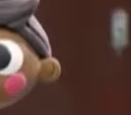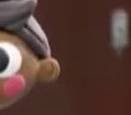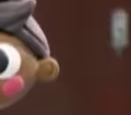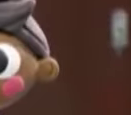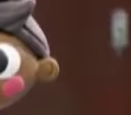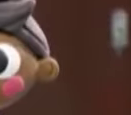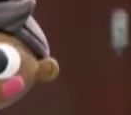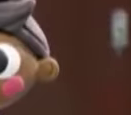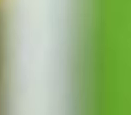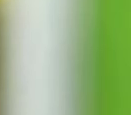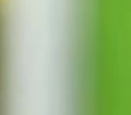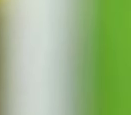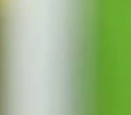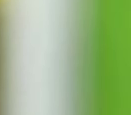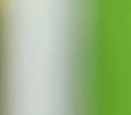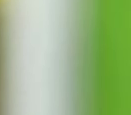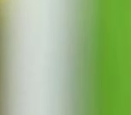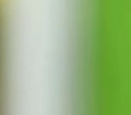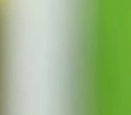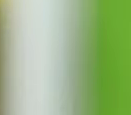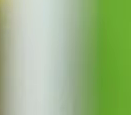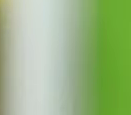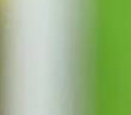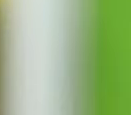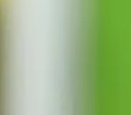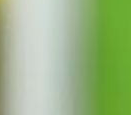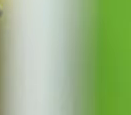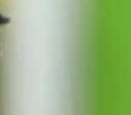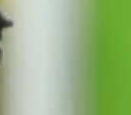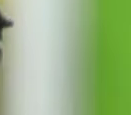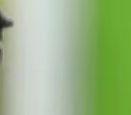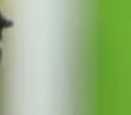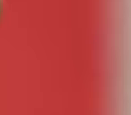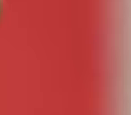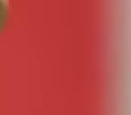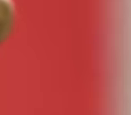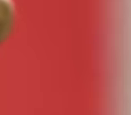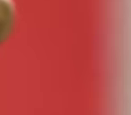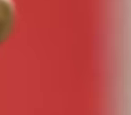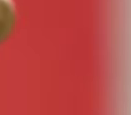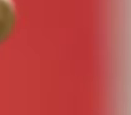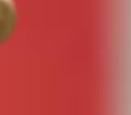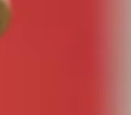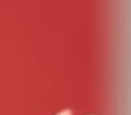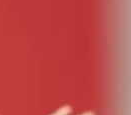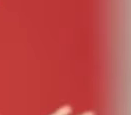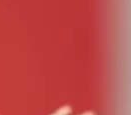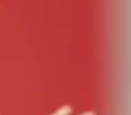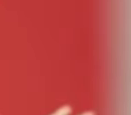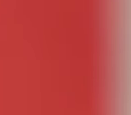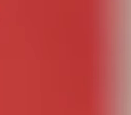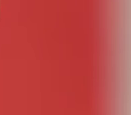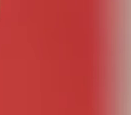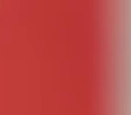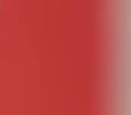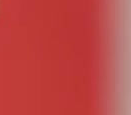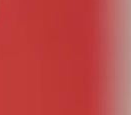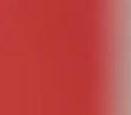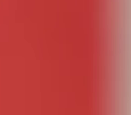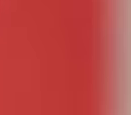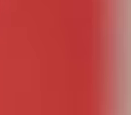¡Cuatro! Sí, solo tienes que pedir ayuda. La verdad es que no entiendo.